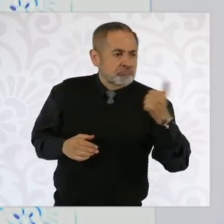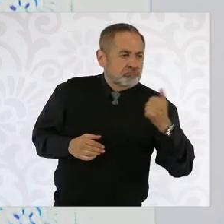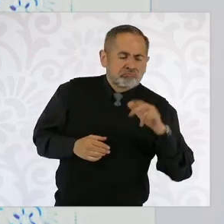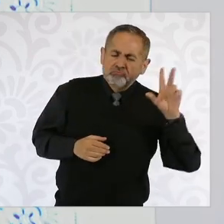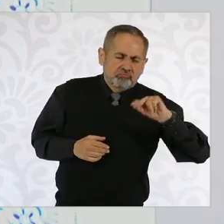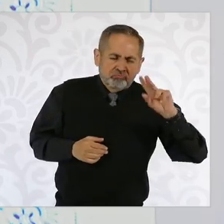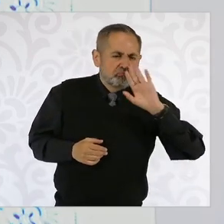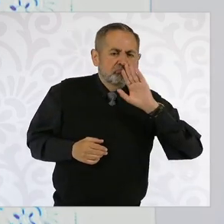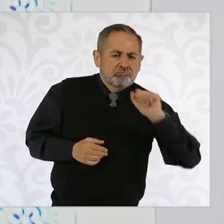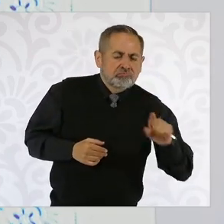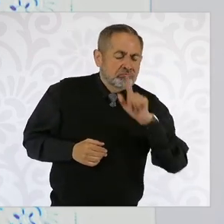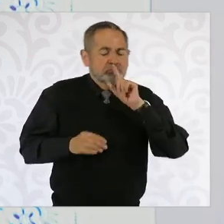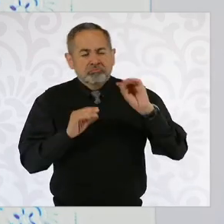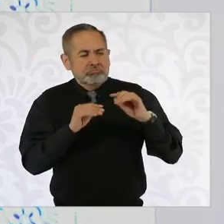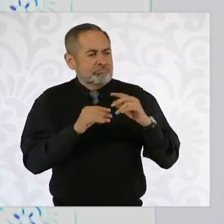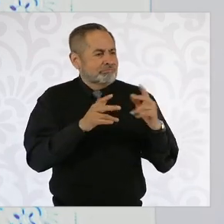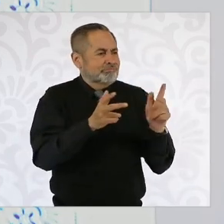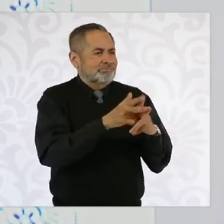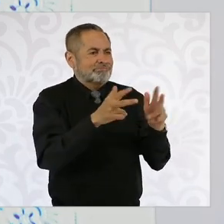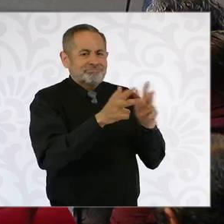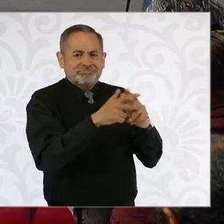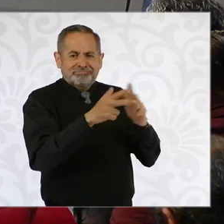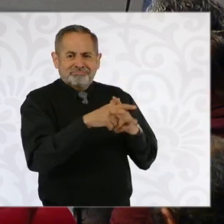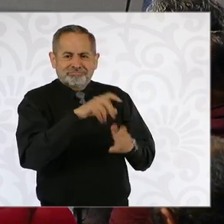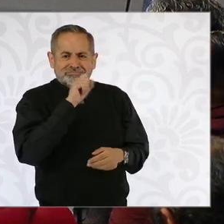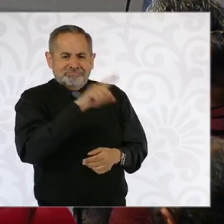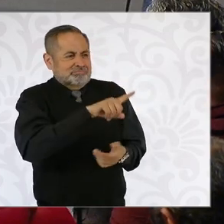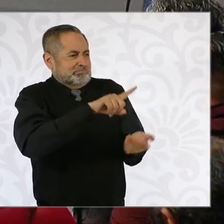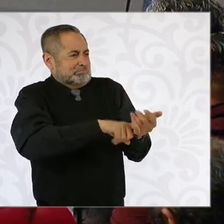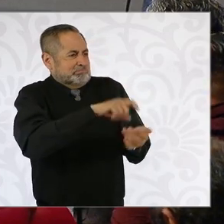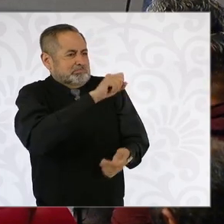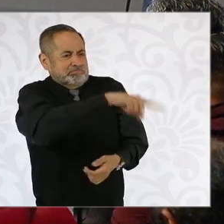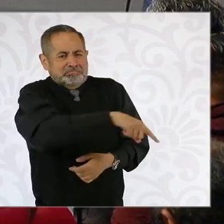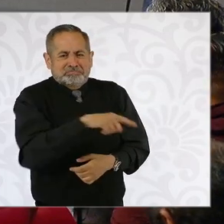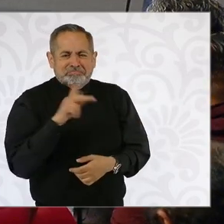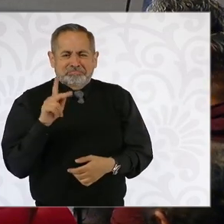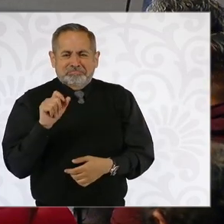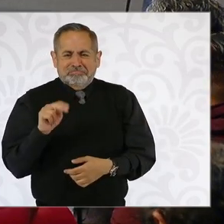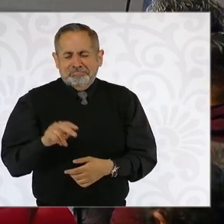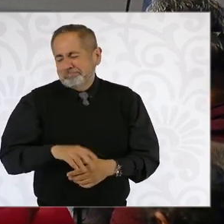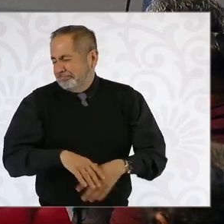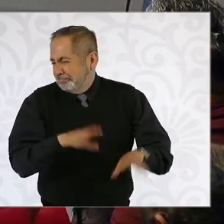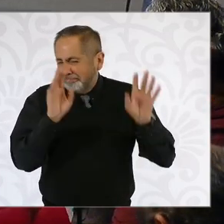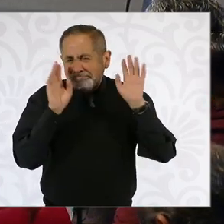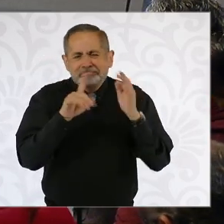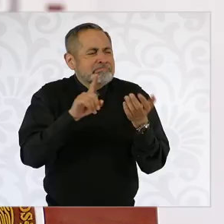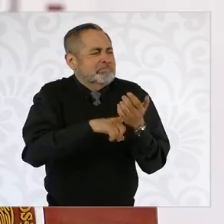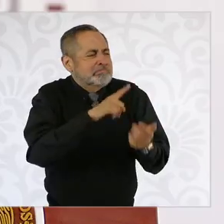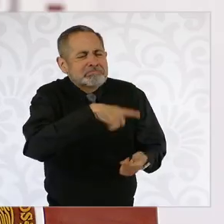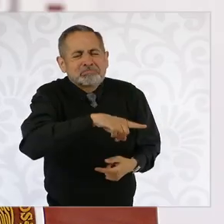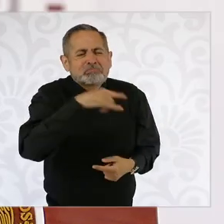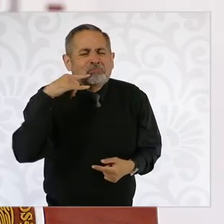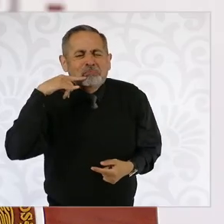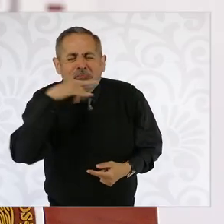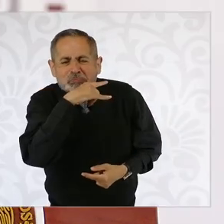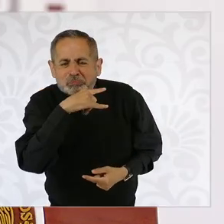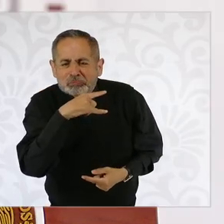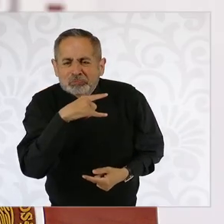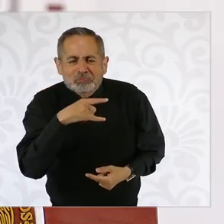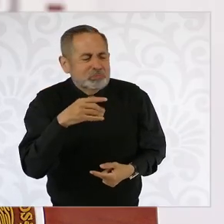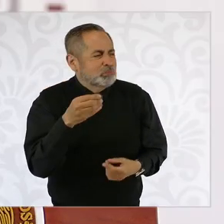Que resuelvan ahí sus problemas internos. Pero hay mucha hipocresía. A ver,